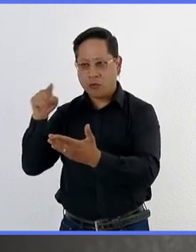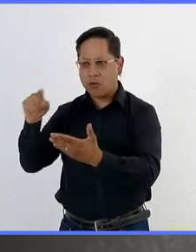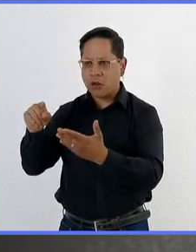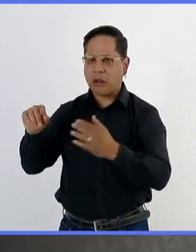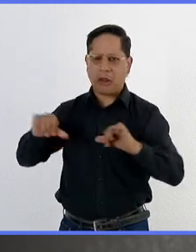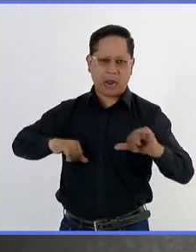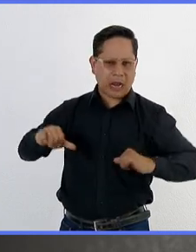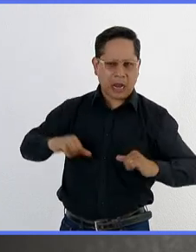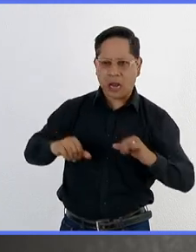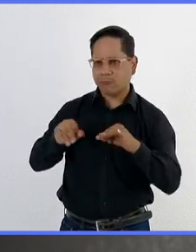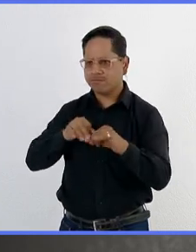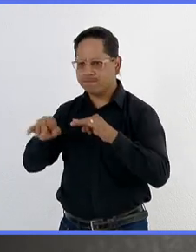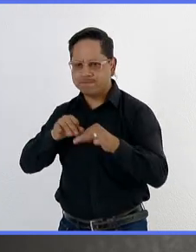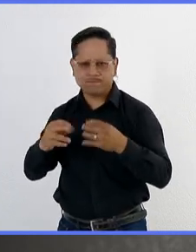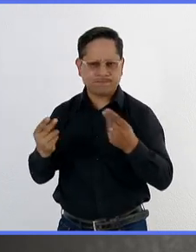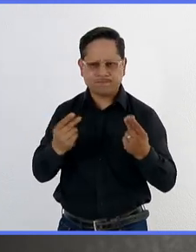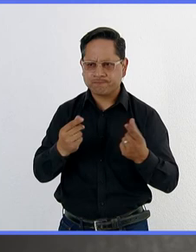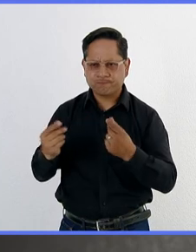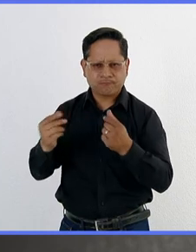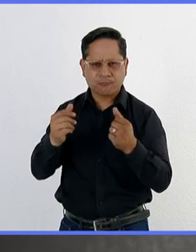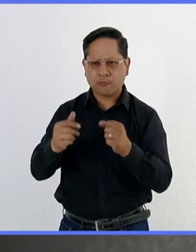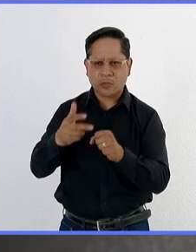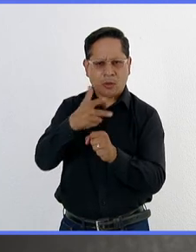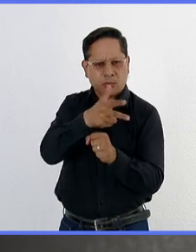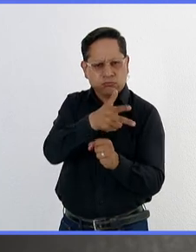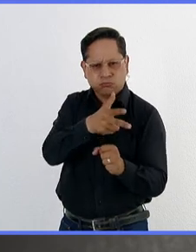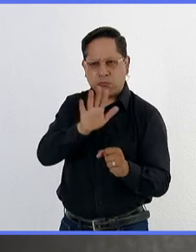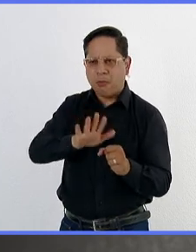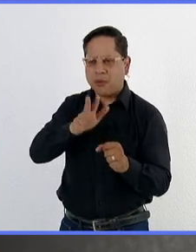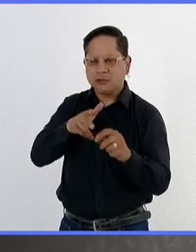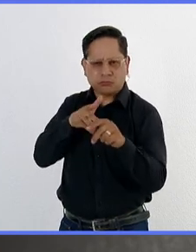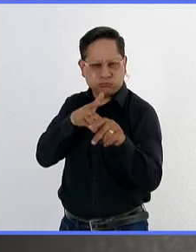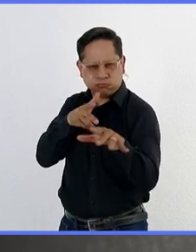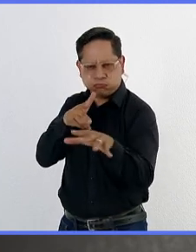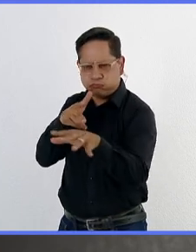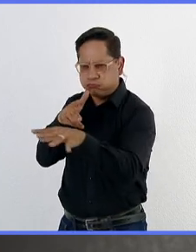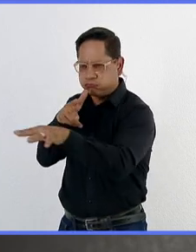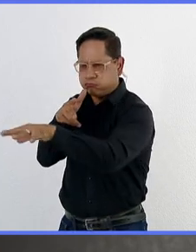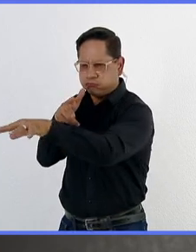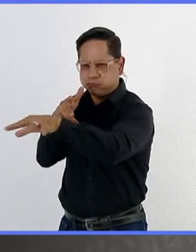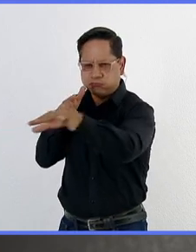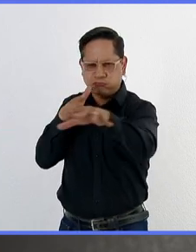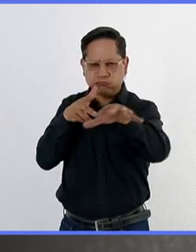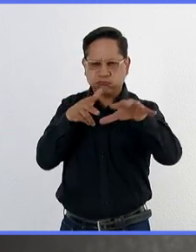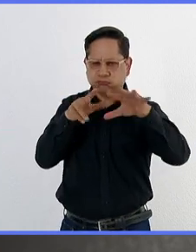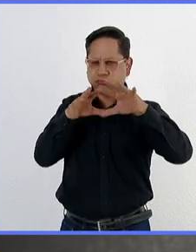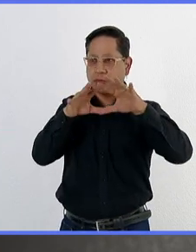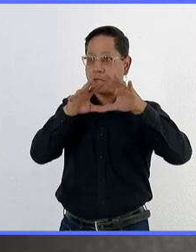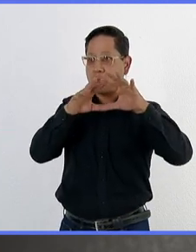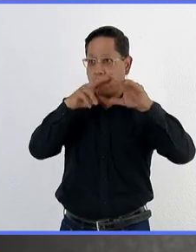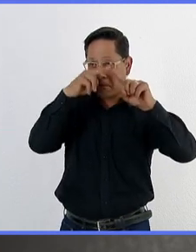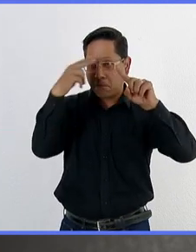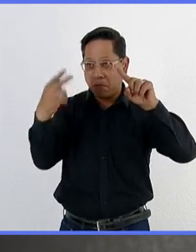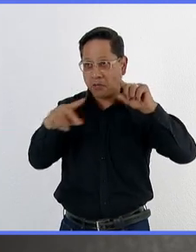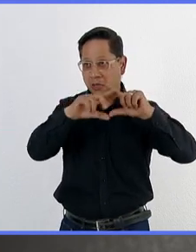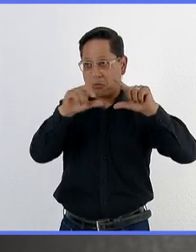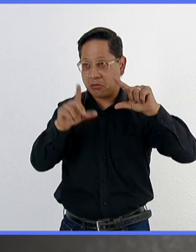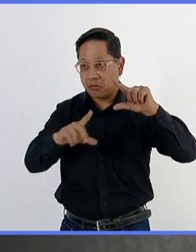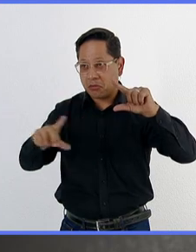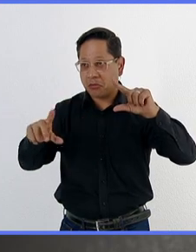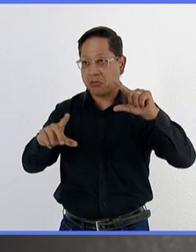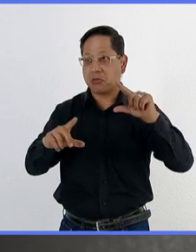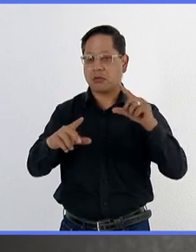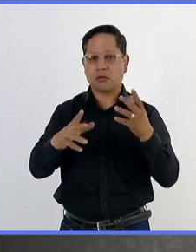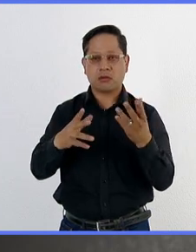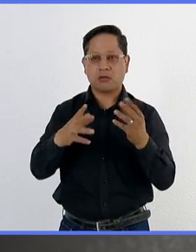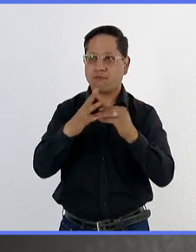actividades que corresponden en materia fitosanitaria, pero esto ponía a México en un gran riesgo a su producción, a sus